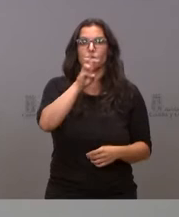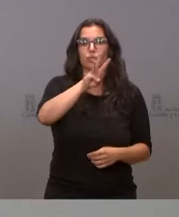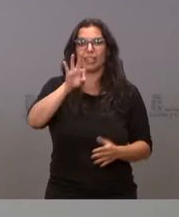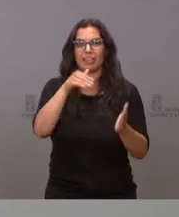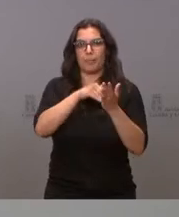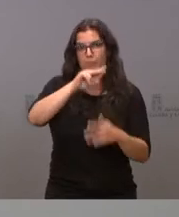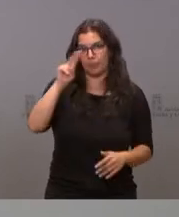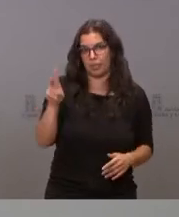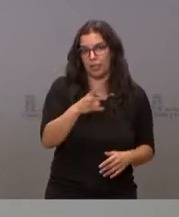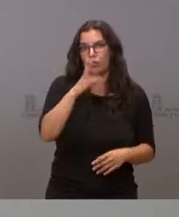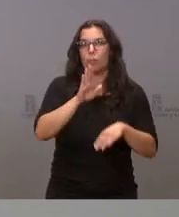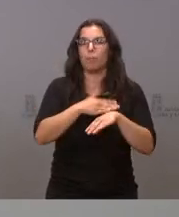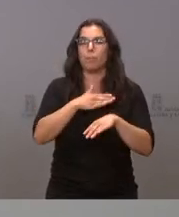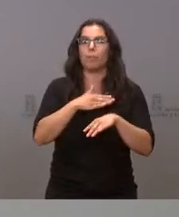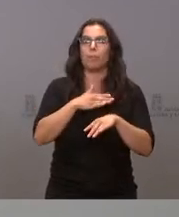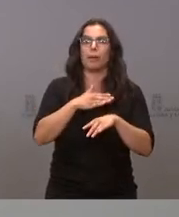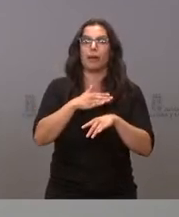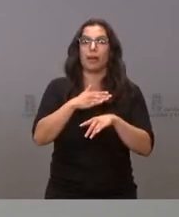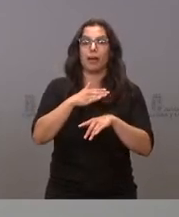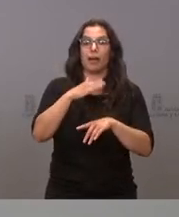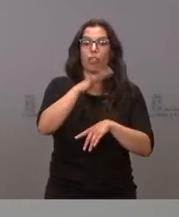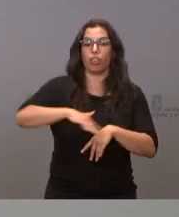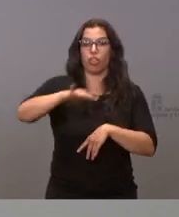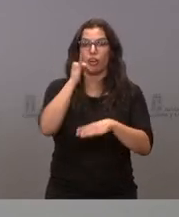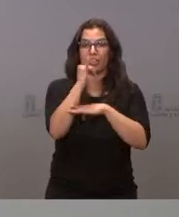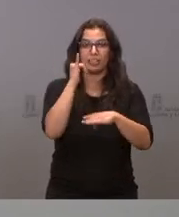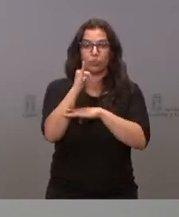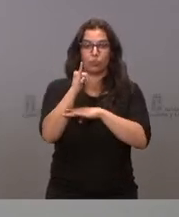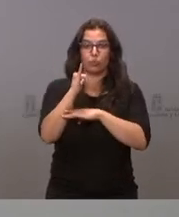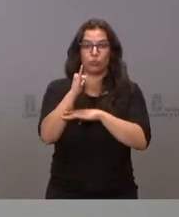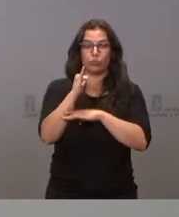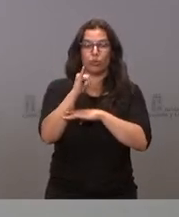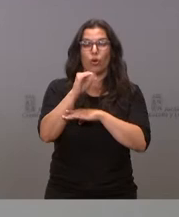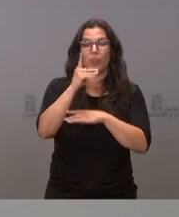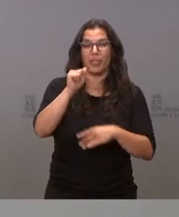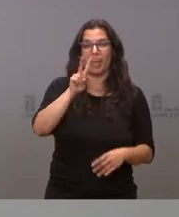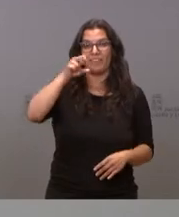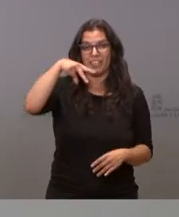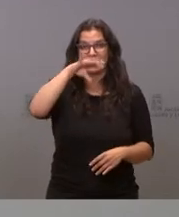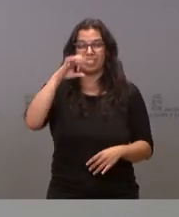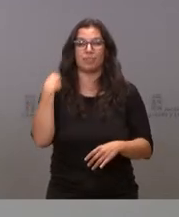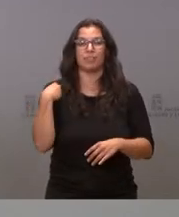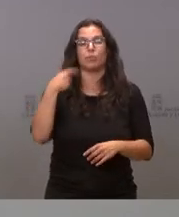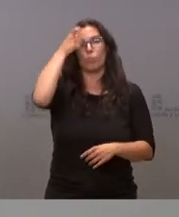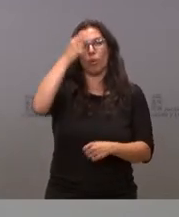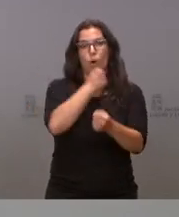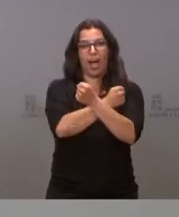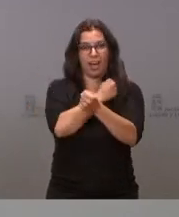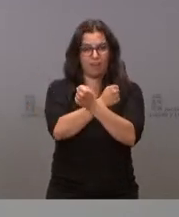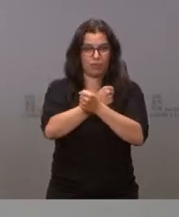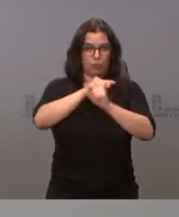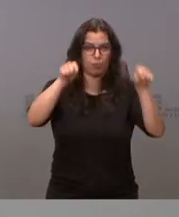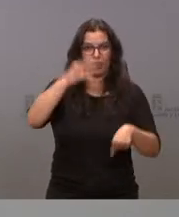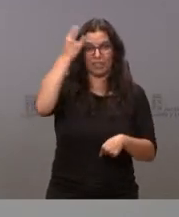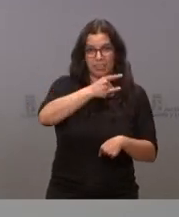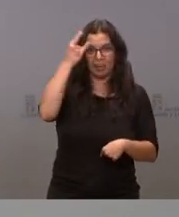.000 euros para mejorar la envolvente del Instituto Leonardo da Vinci en la localidad salmantina de Alba de Tormes. Y, por último, en el